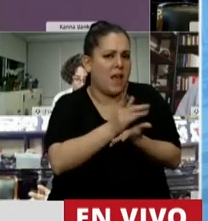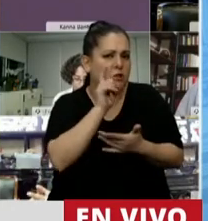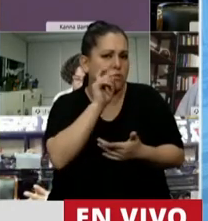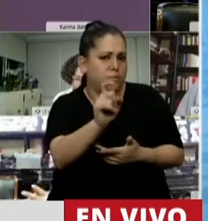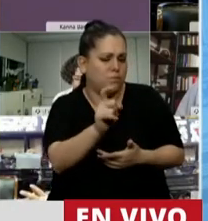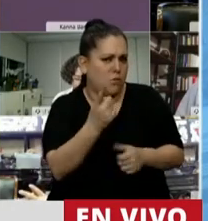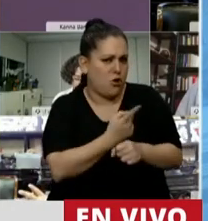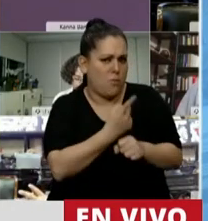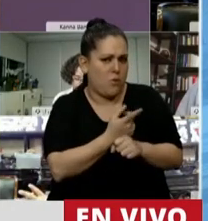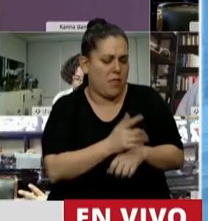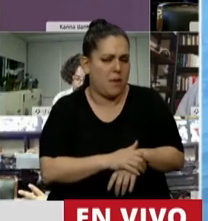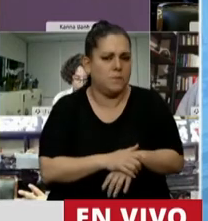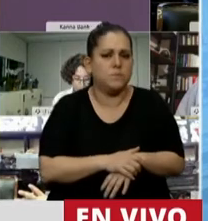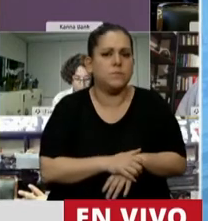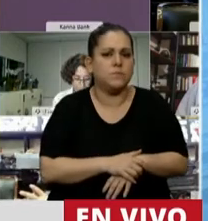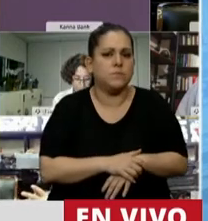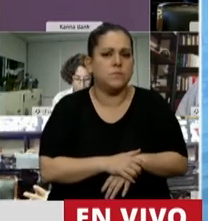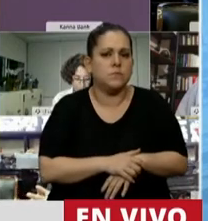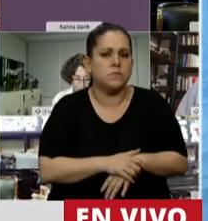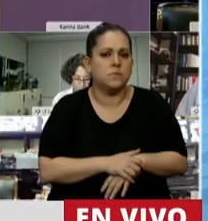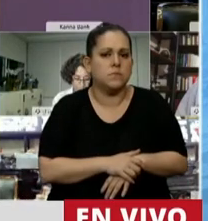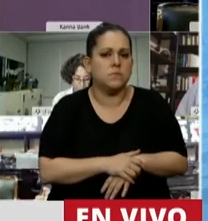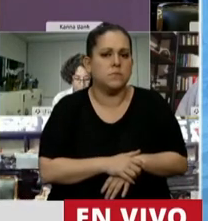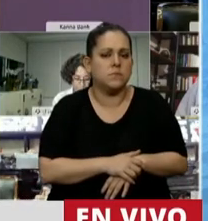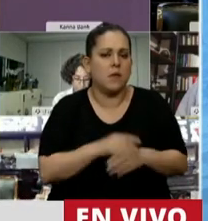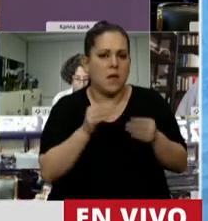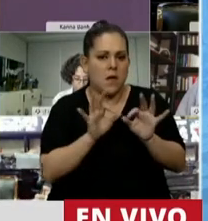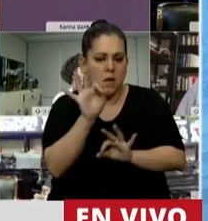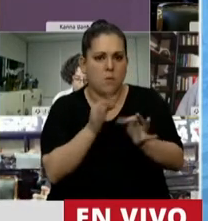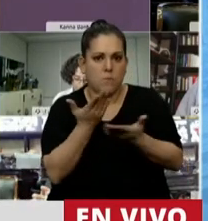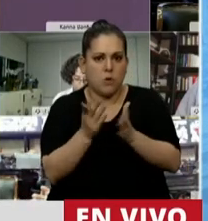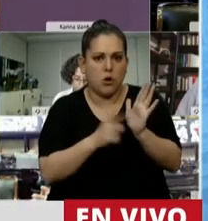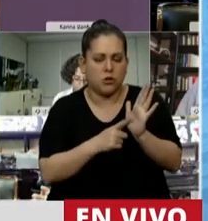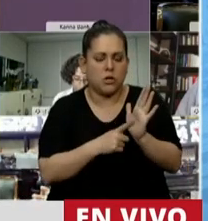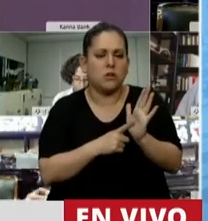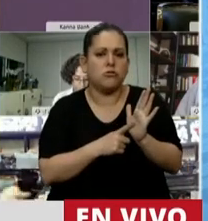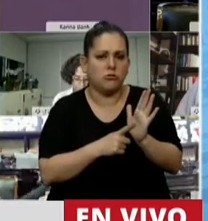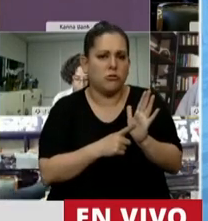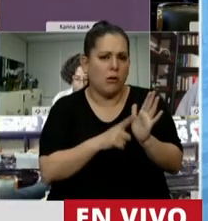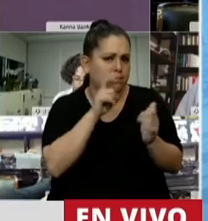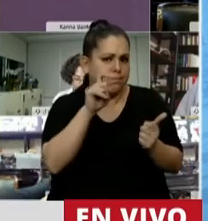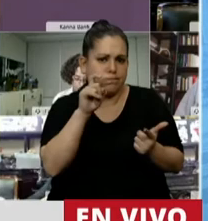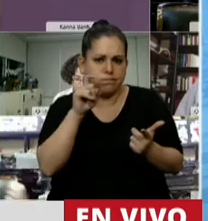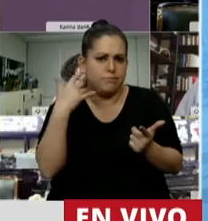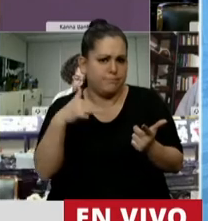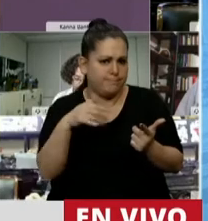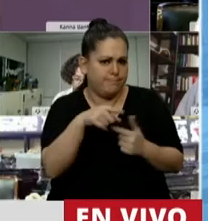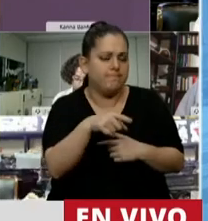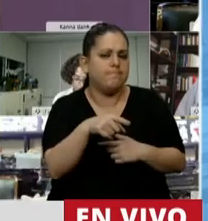reglamentados. Esta iniciativa excede largamente esos parámetros en un claro